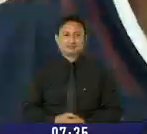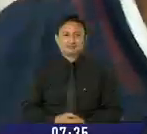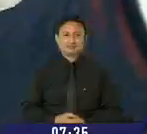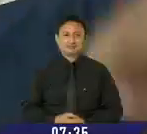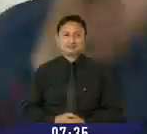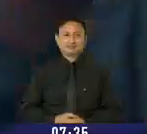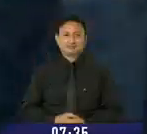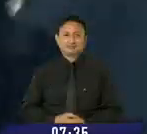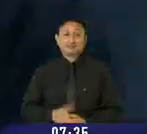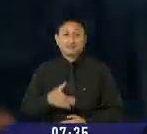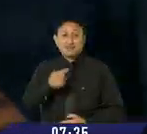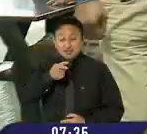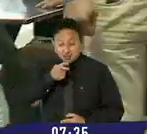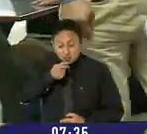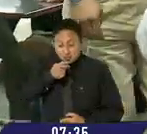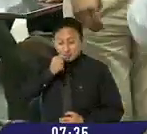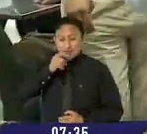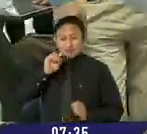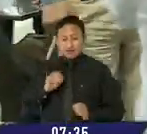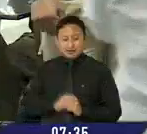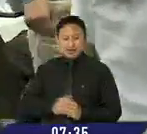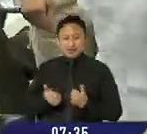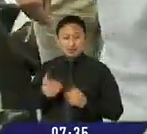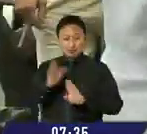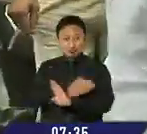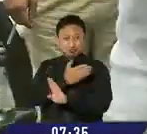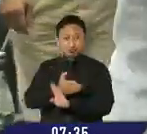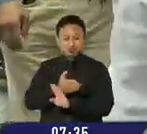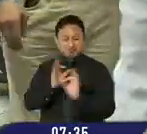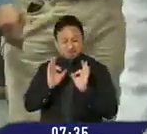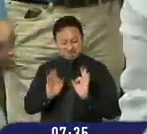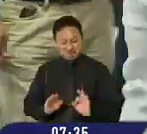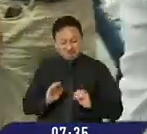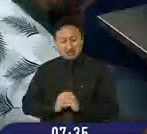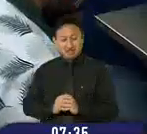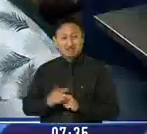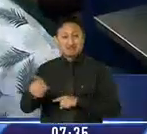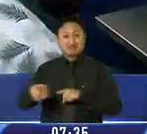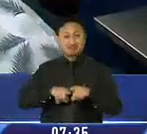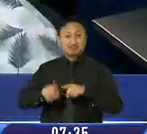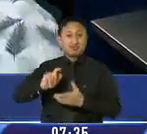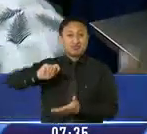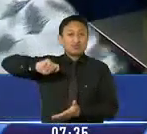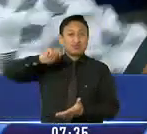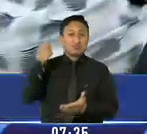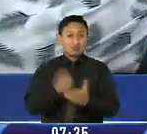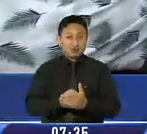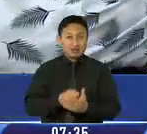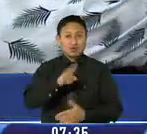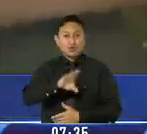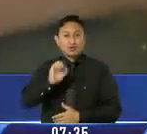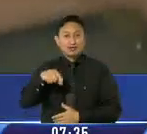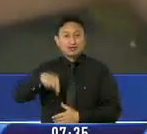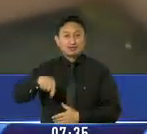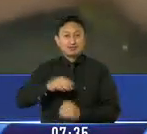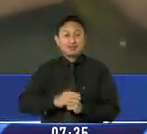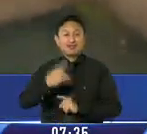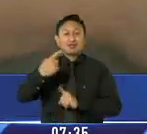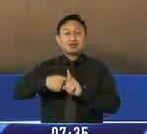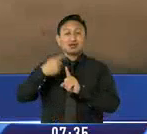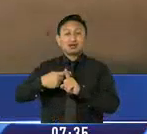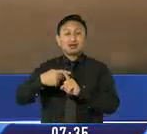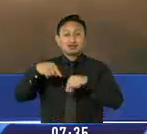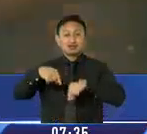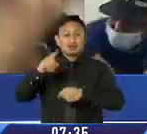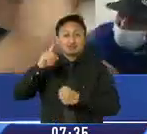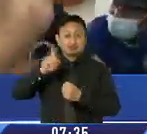Con un buen canelazo y una buena música. Así inició este gran campeonato de cuarenta en el mercado de San Francisco en el centro histórico de la